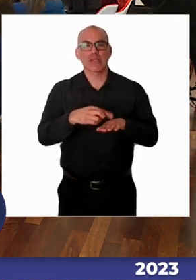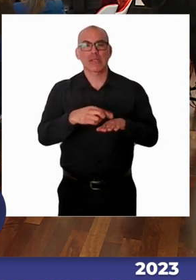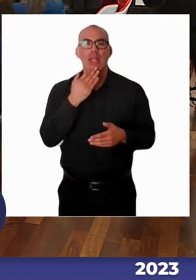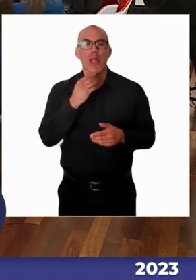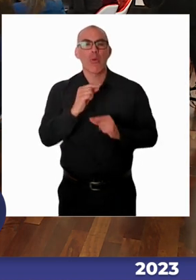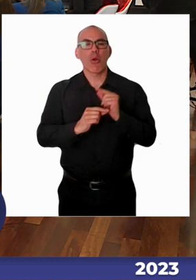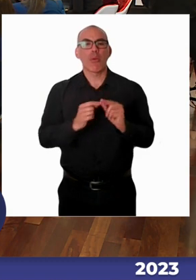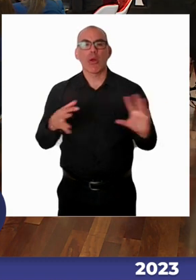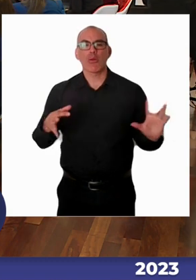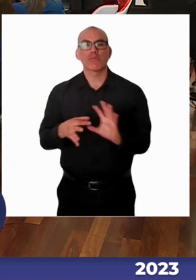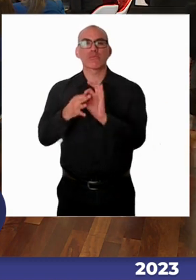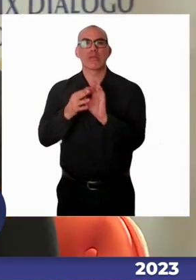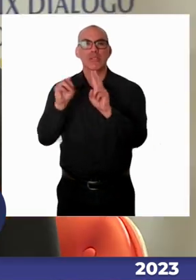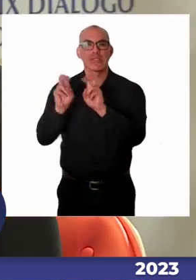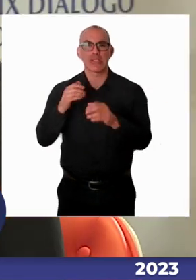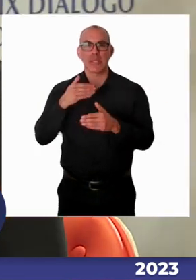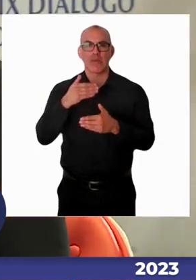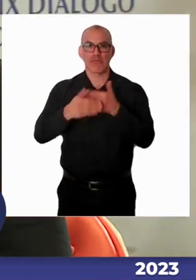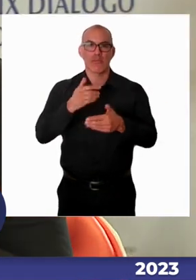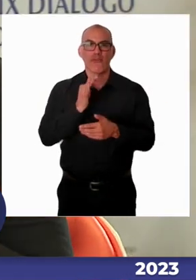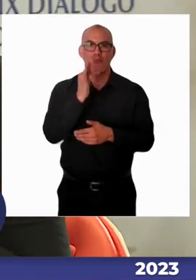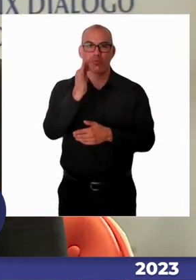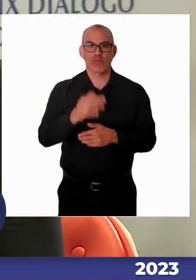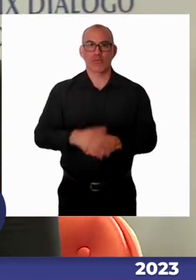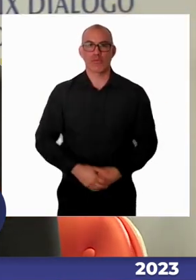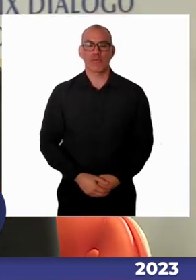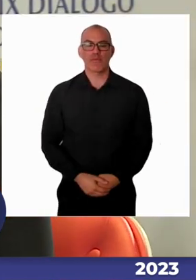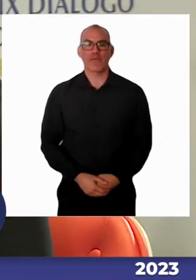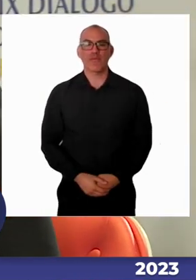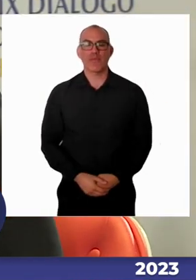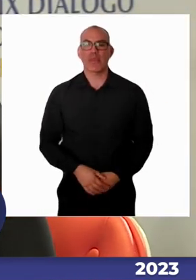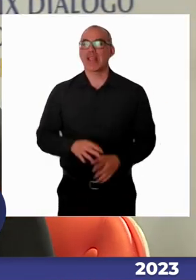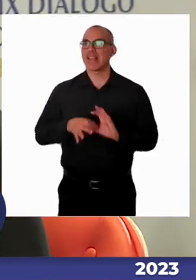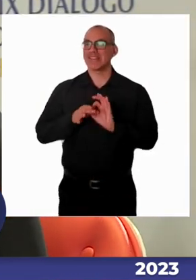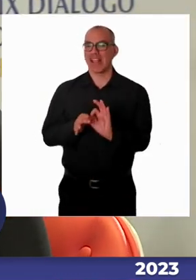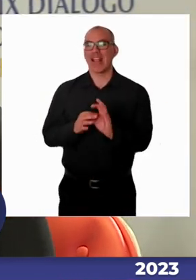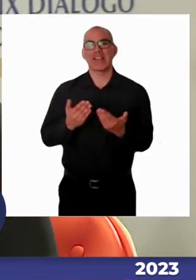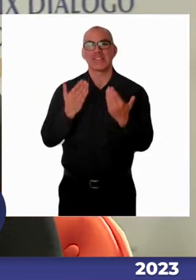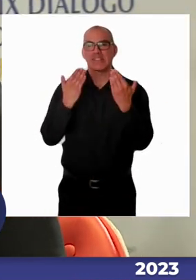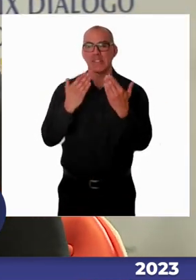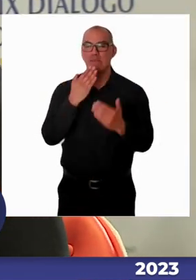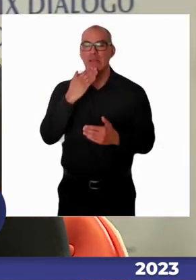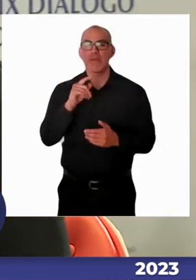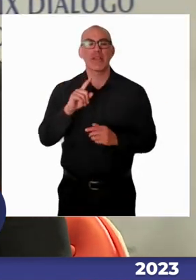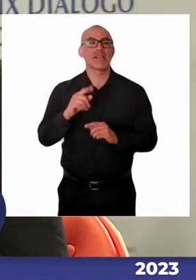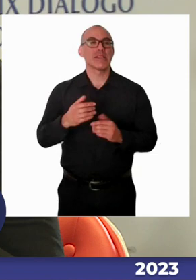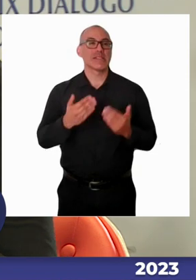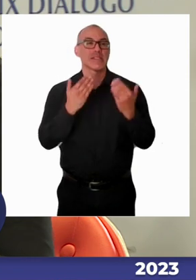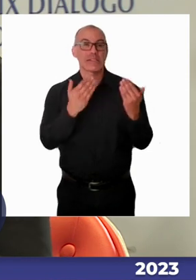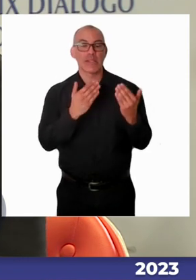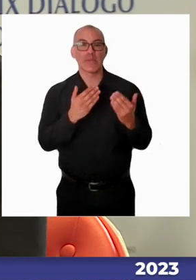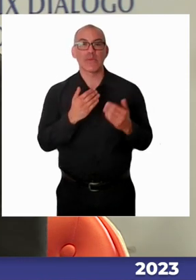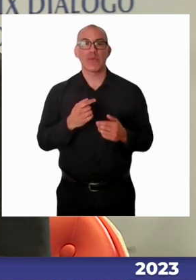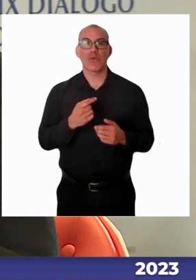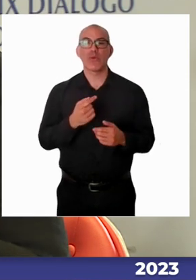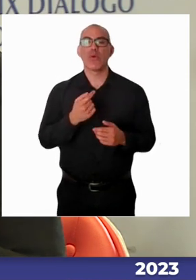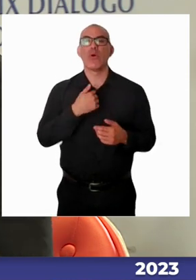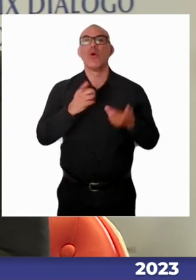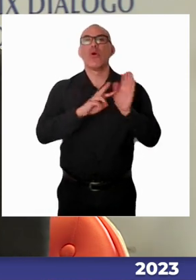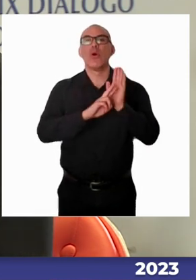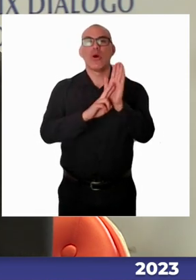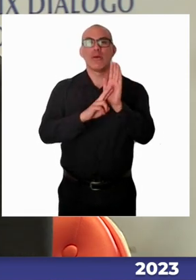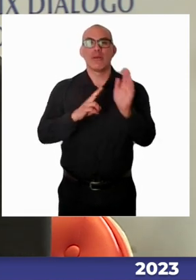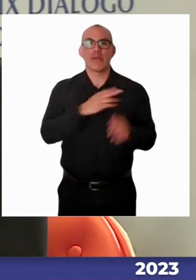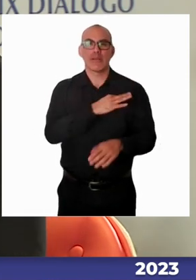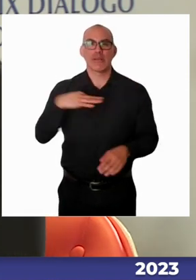programa de integración escolar, que hoy día está normado por el decreto 170, funciona inicialmente con